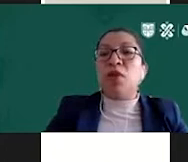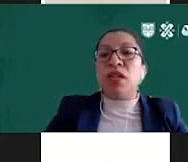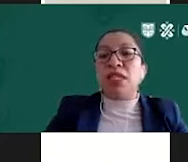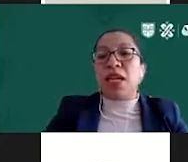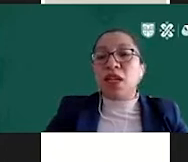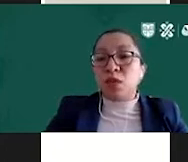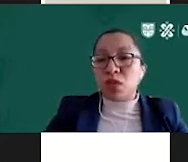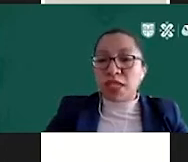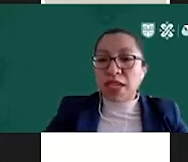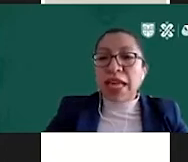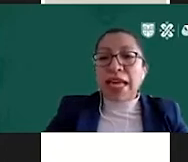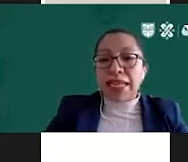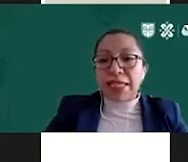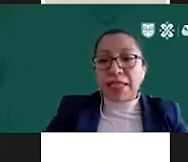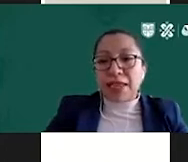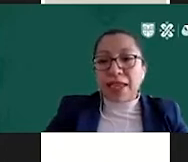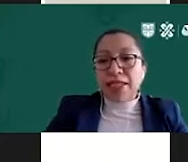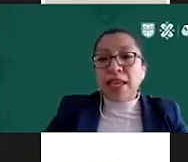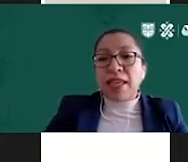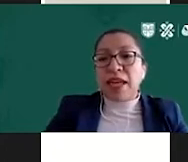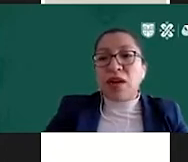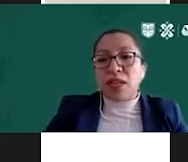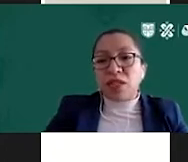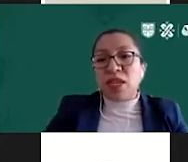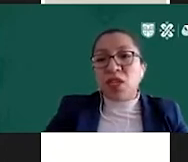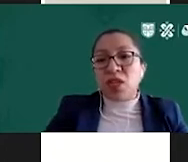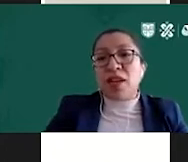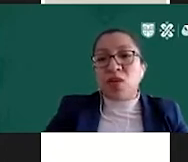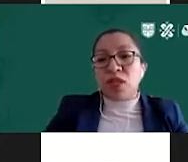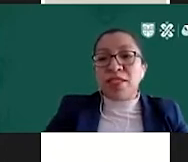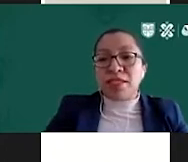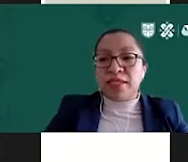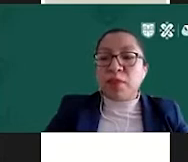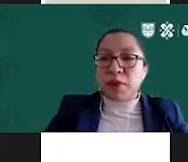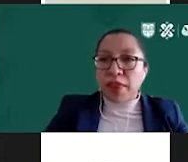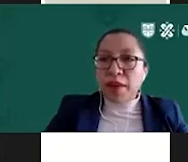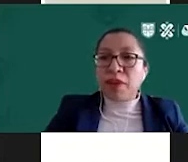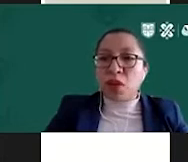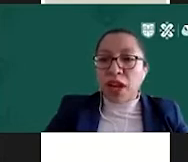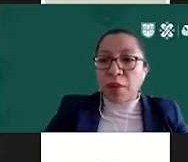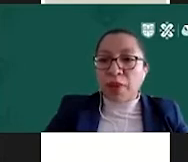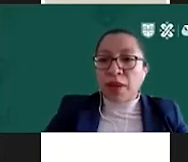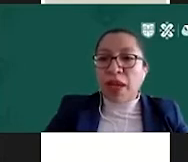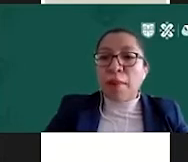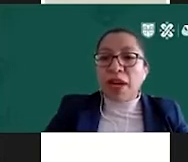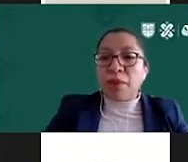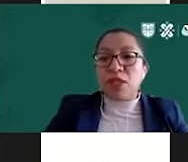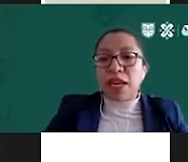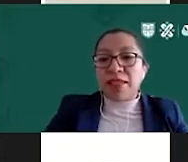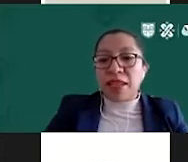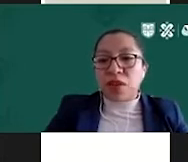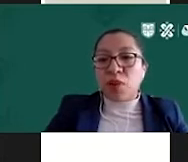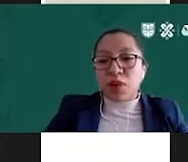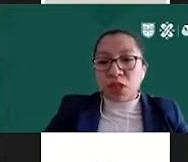el de modernizar y robustecer las estrategias de la Coordinación Nacional de Juntas de Asistencia Privada, CUNAJAP, para